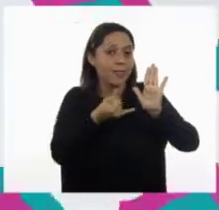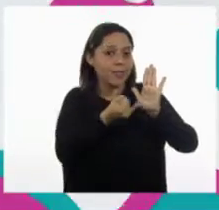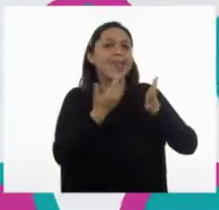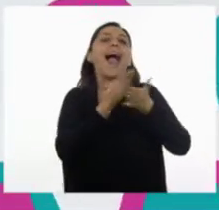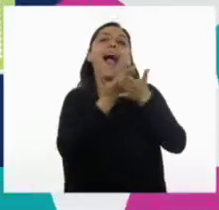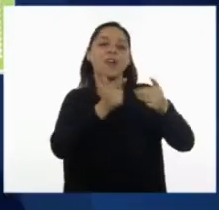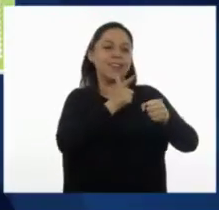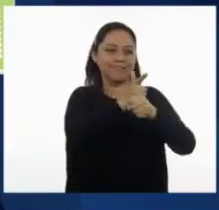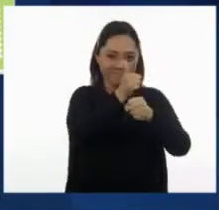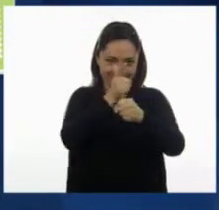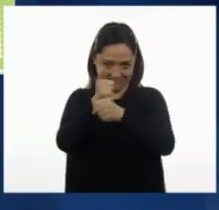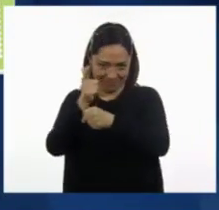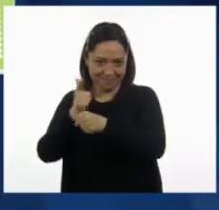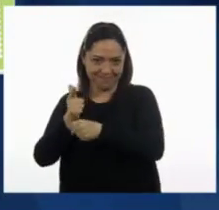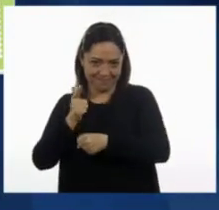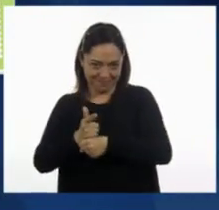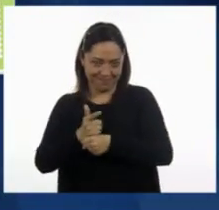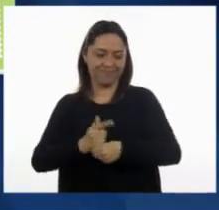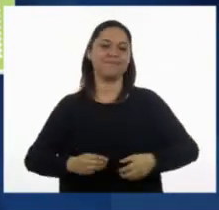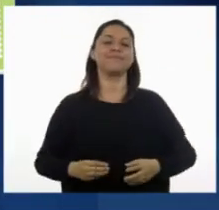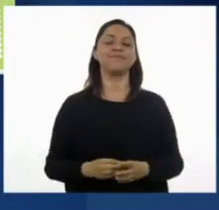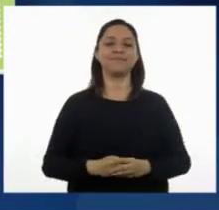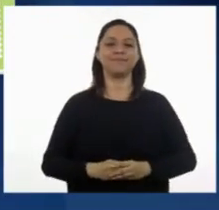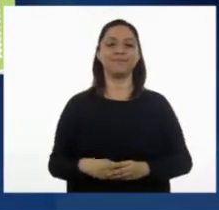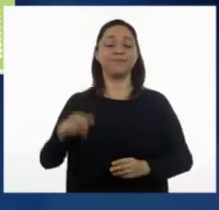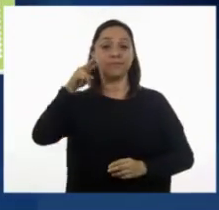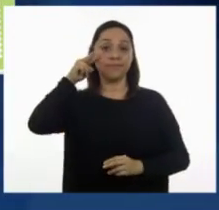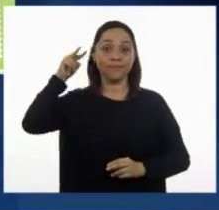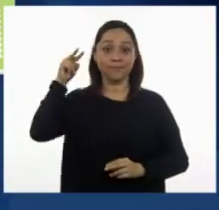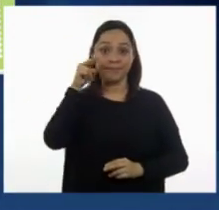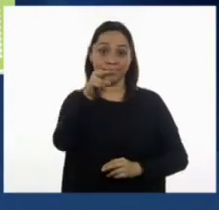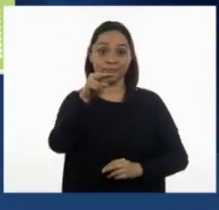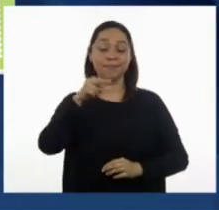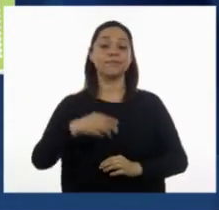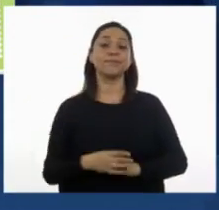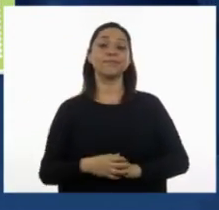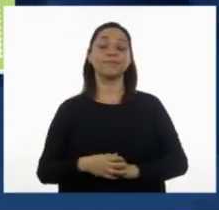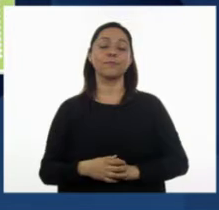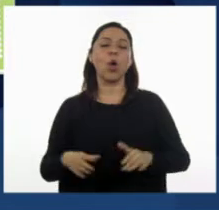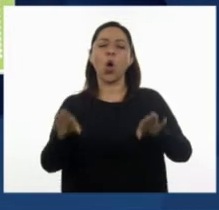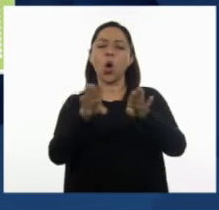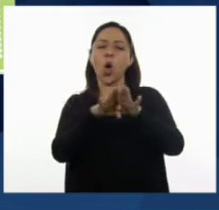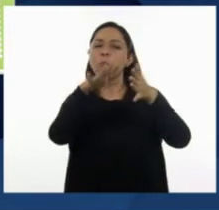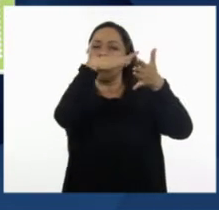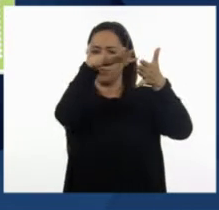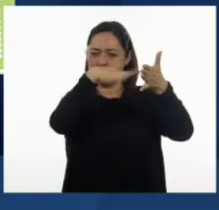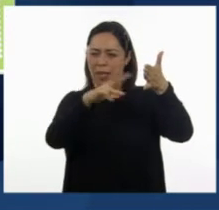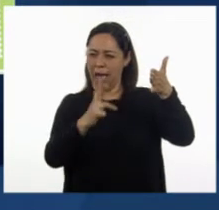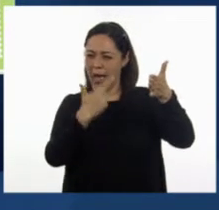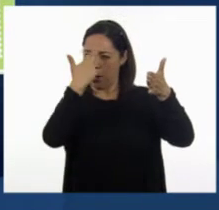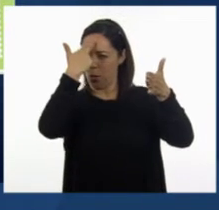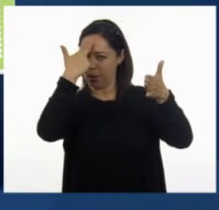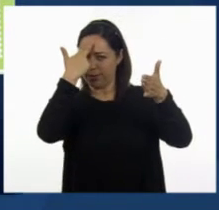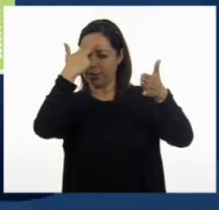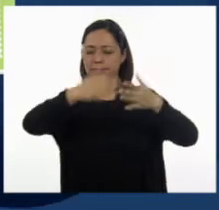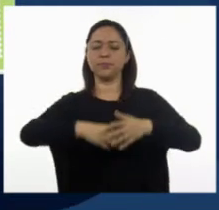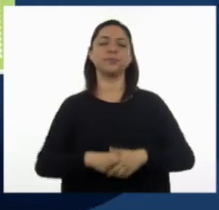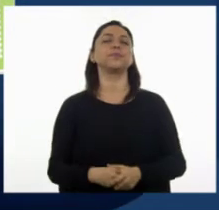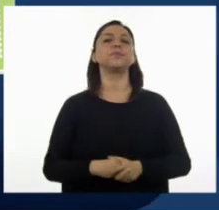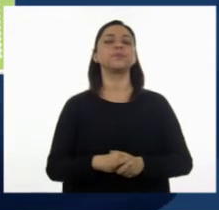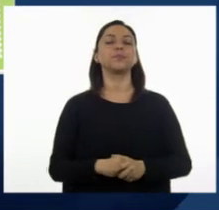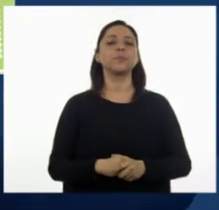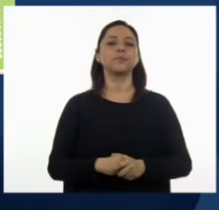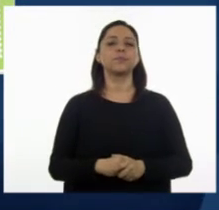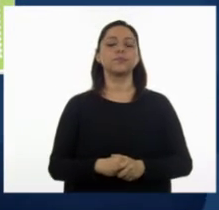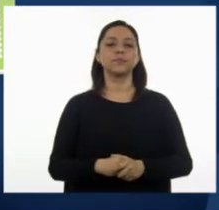los lugares. Perfecto. Entonces, vamos a ver cómo es que nos marcaba el desafío. Muy bien. Tenemos